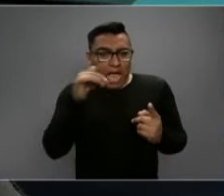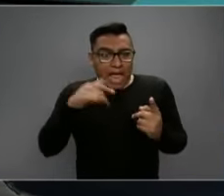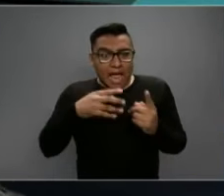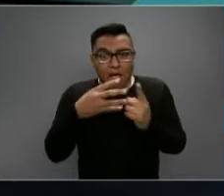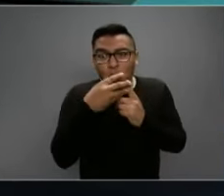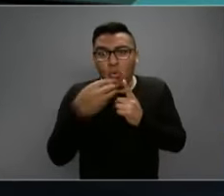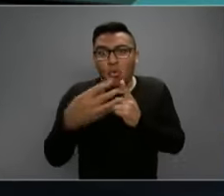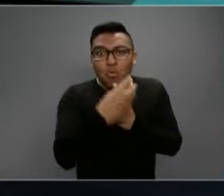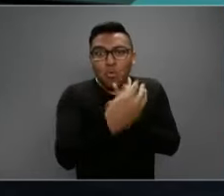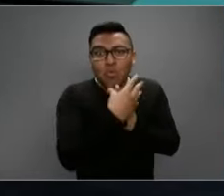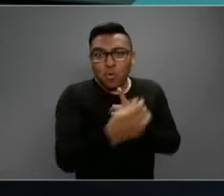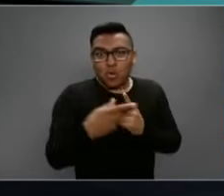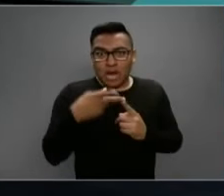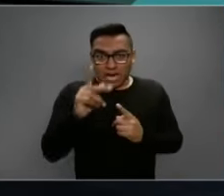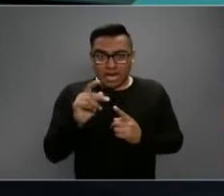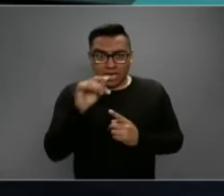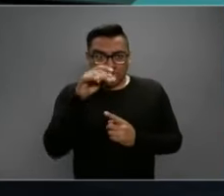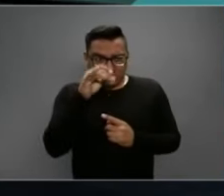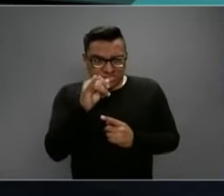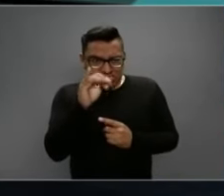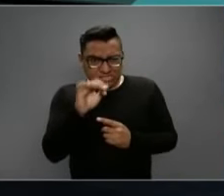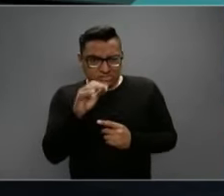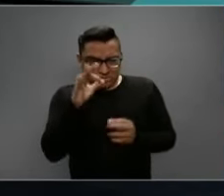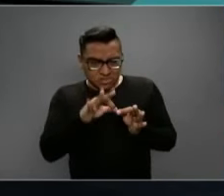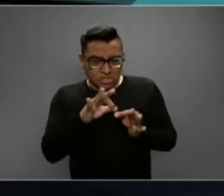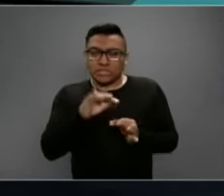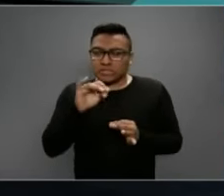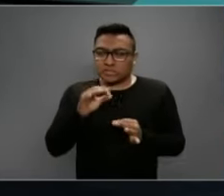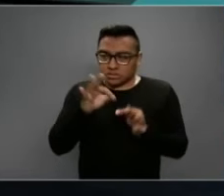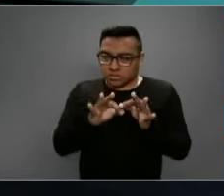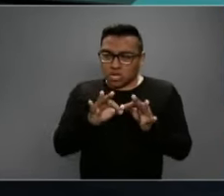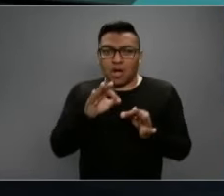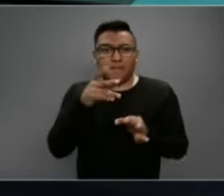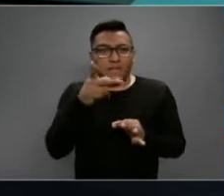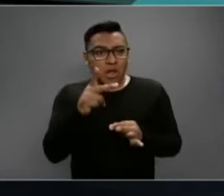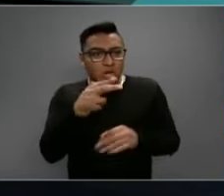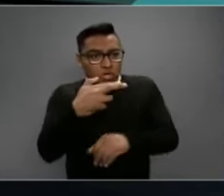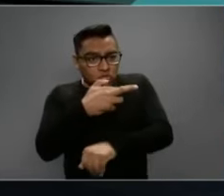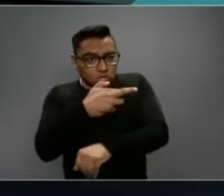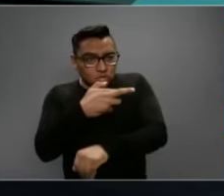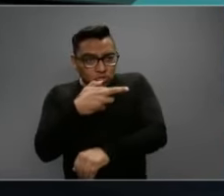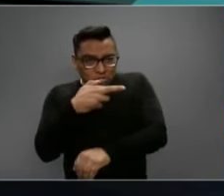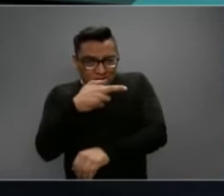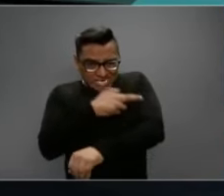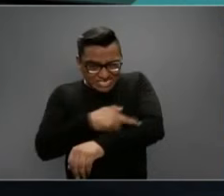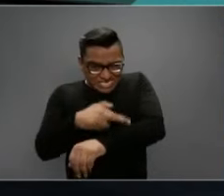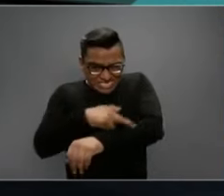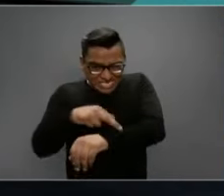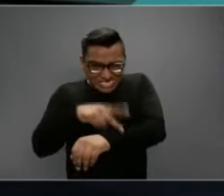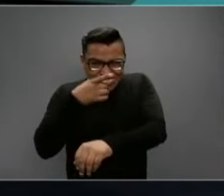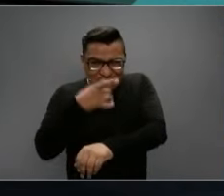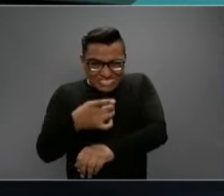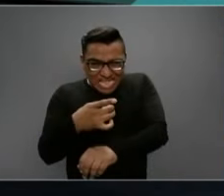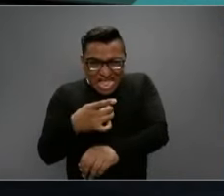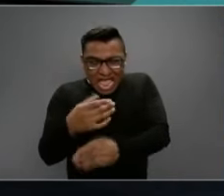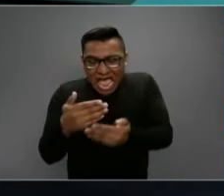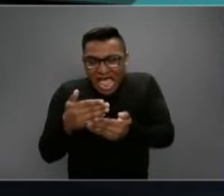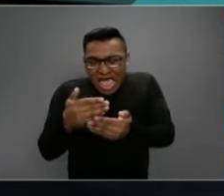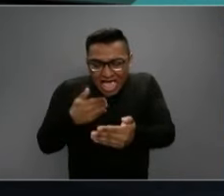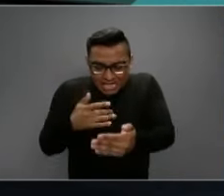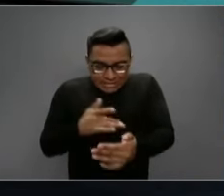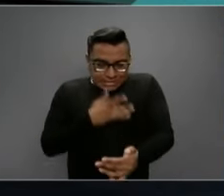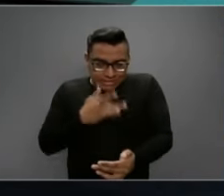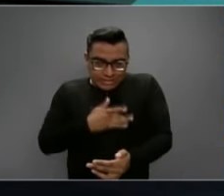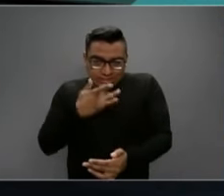es cierto, y los lineamientos de ustedes lo señalan, que antes de tener síntomas también la persona puede contagiar.